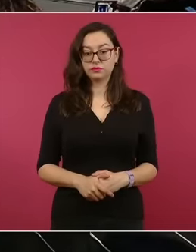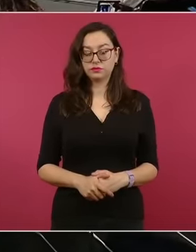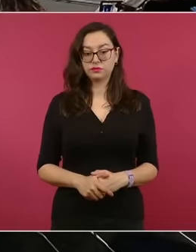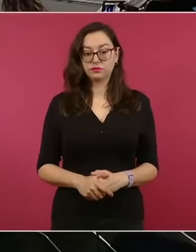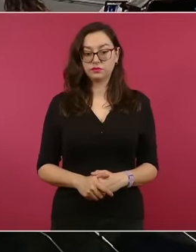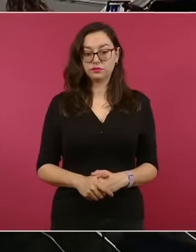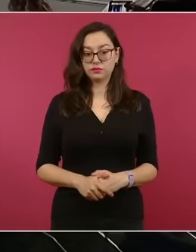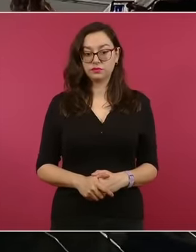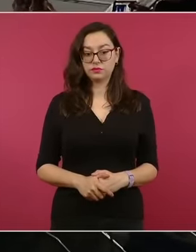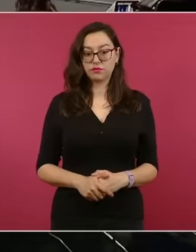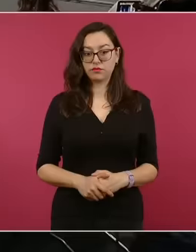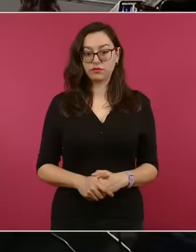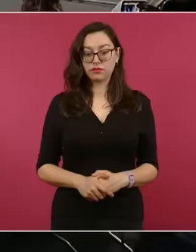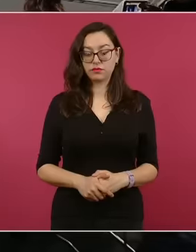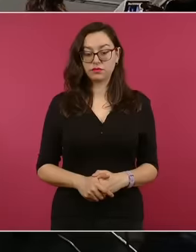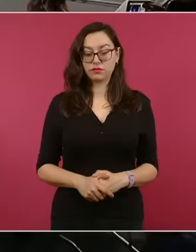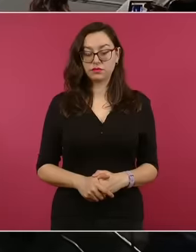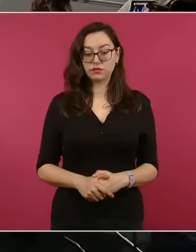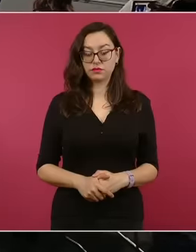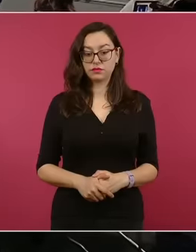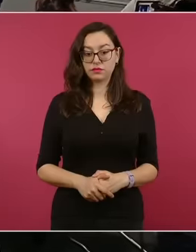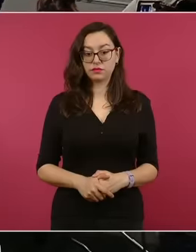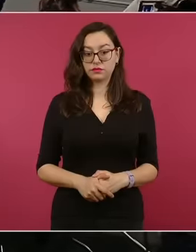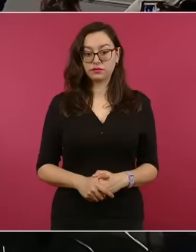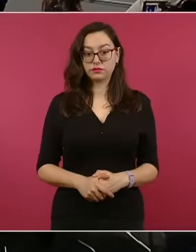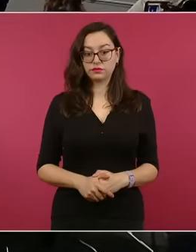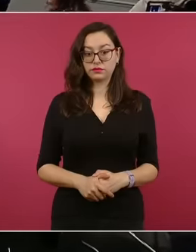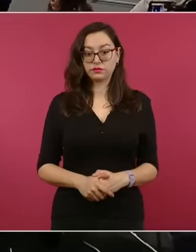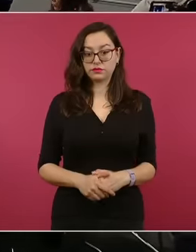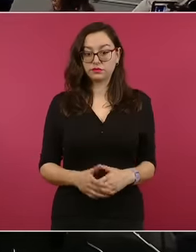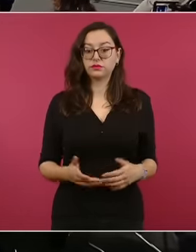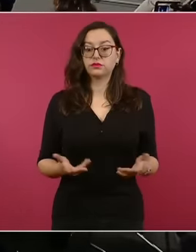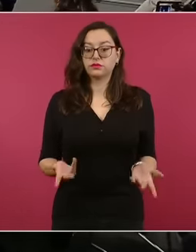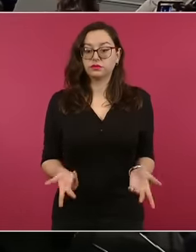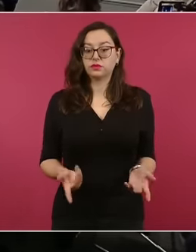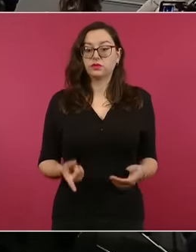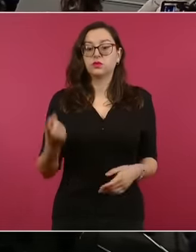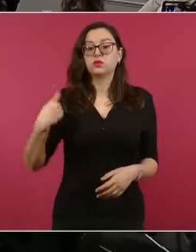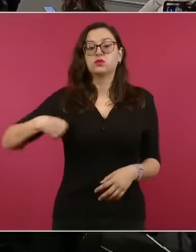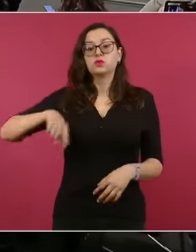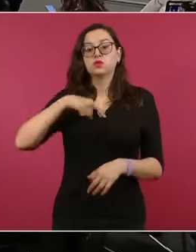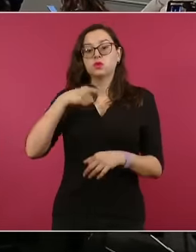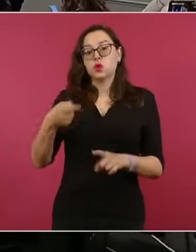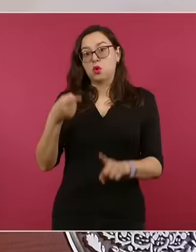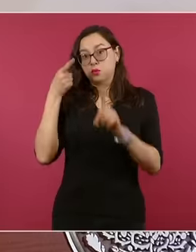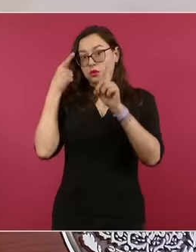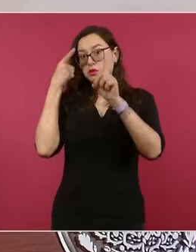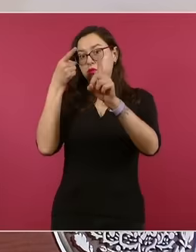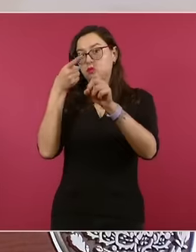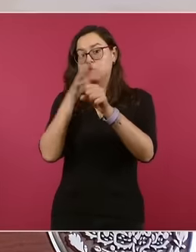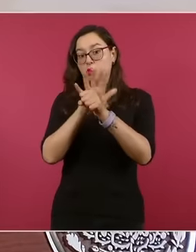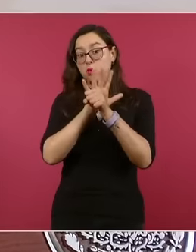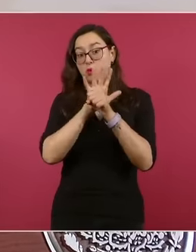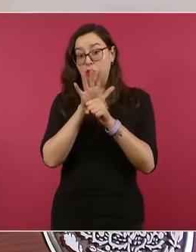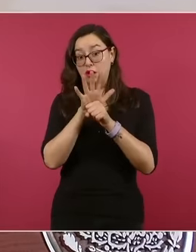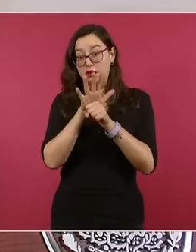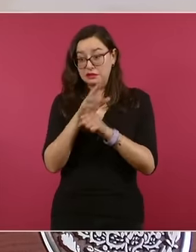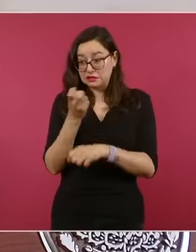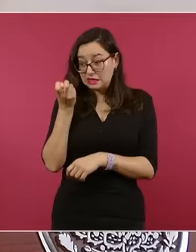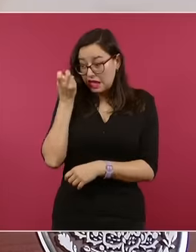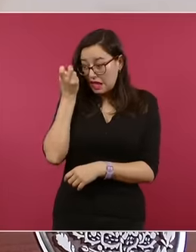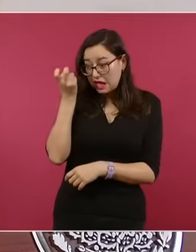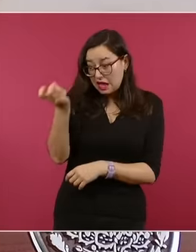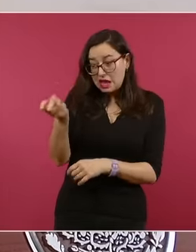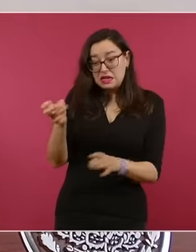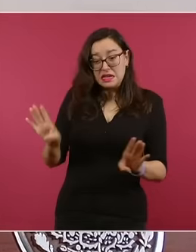no se repita un hecho delezable como el que